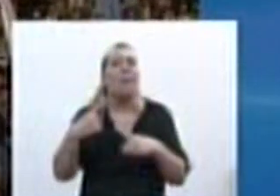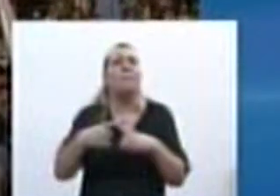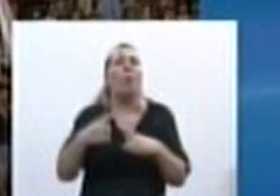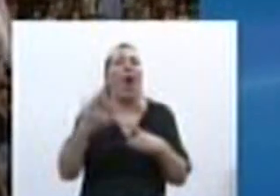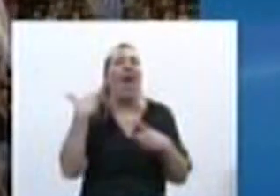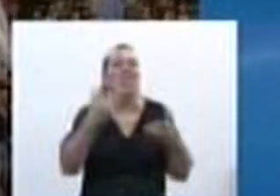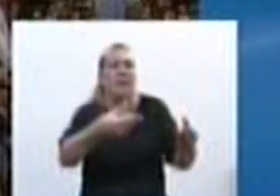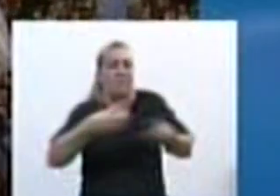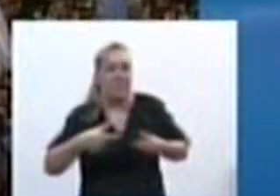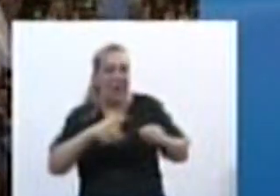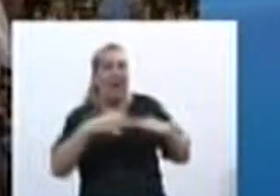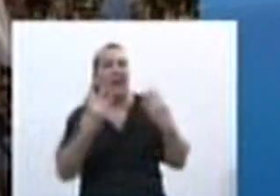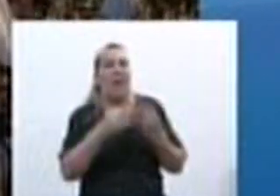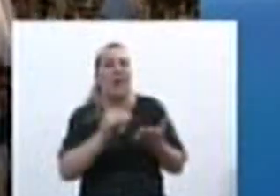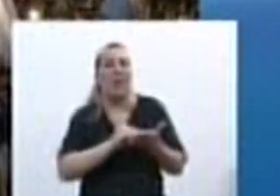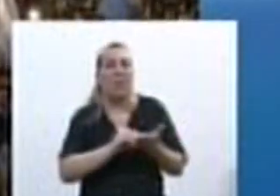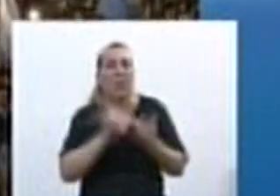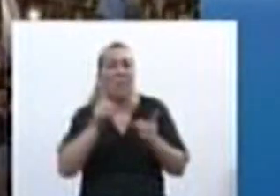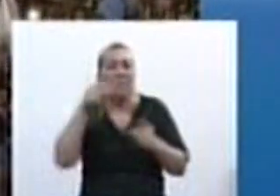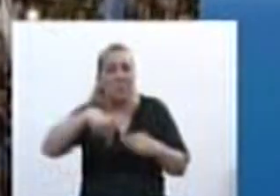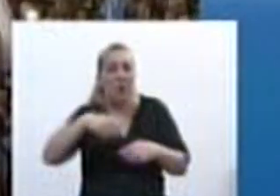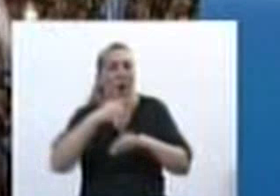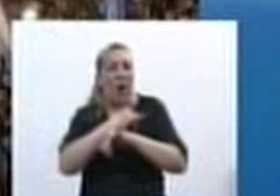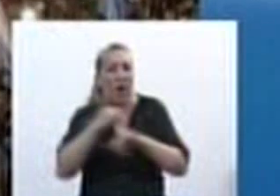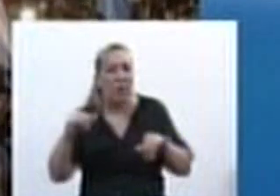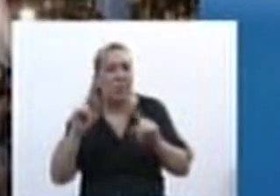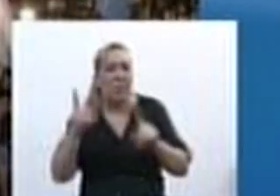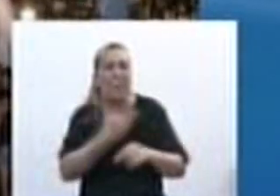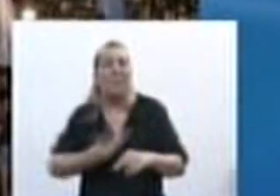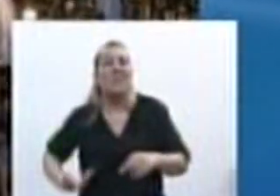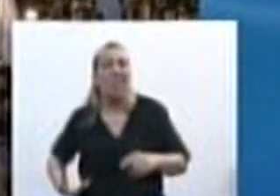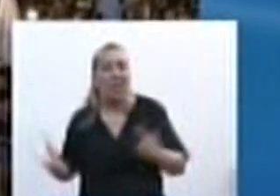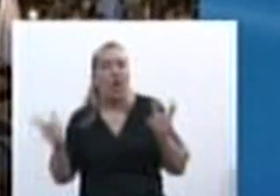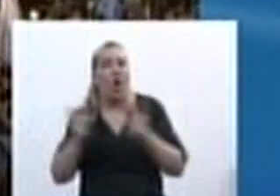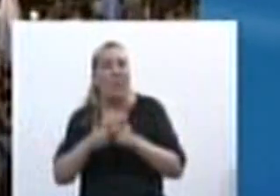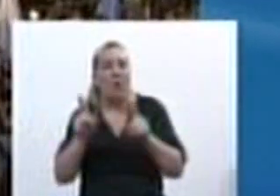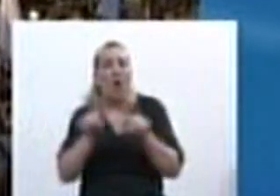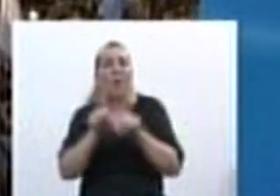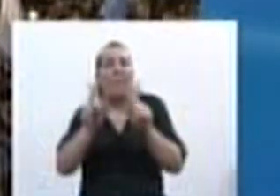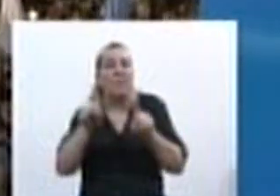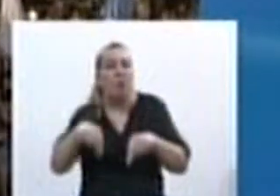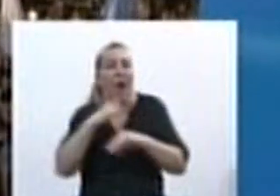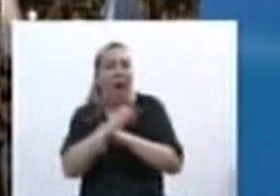y como hoy anunció la misma informante y como anunció hoy